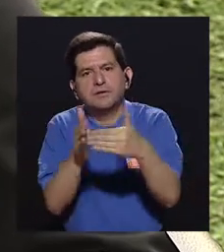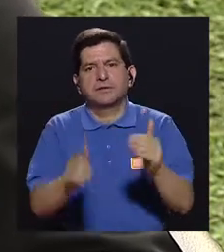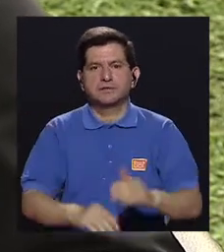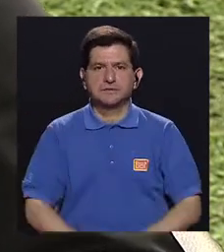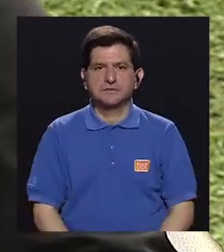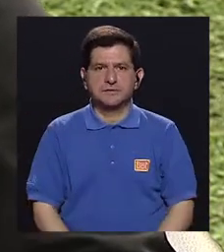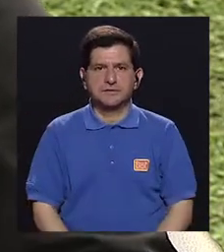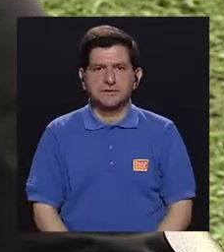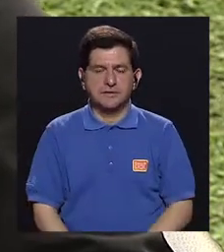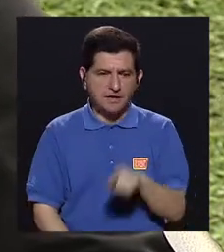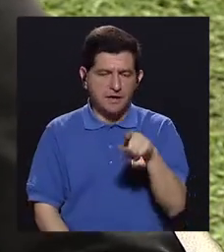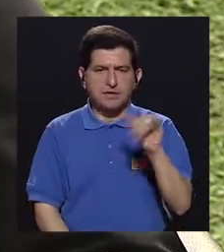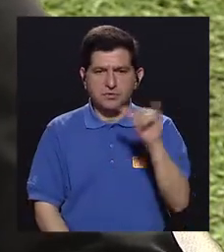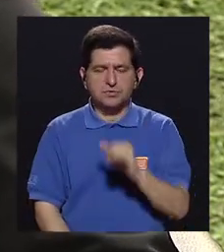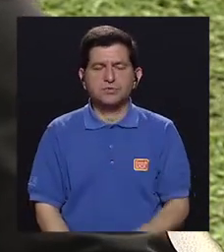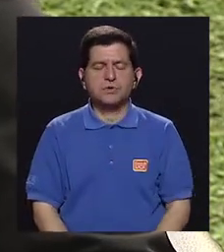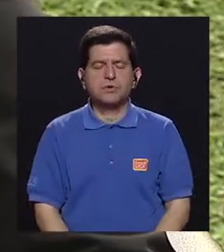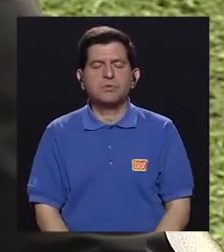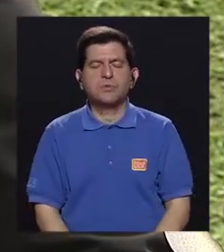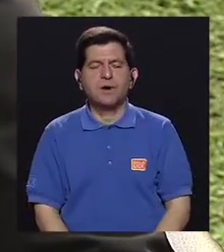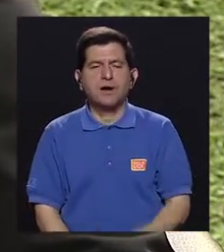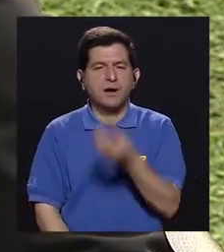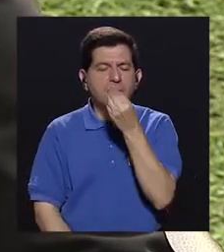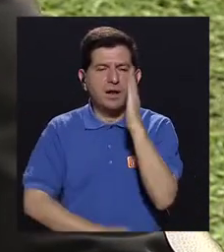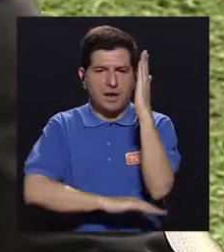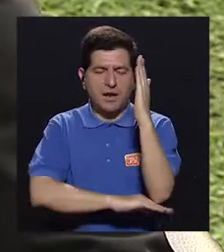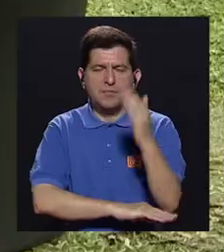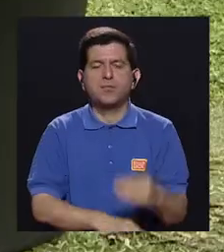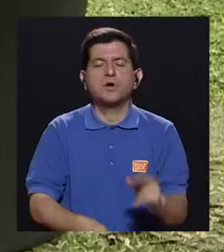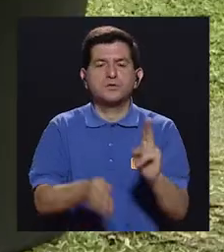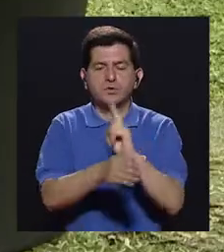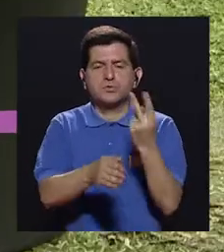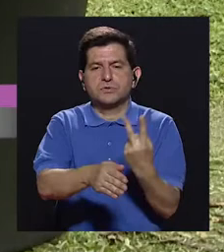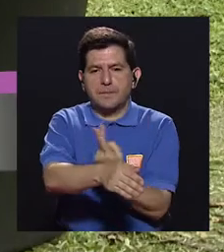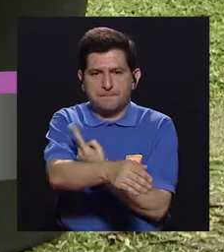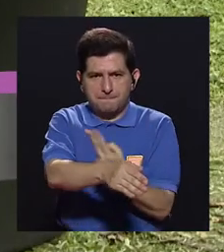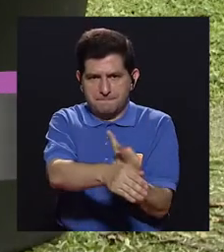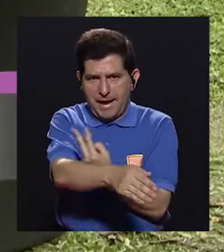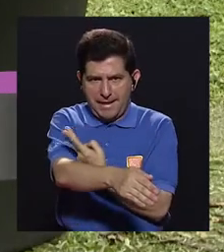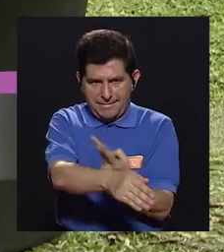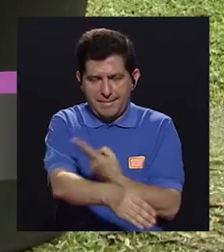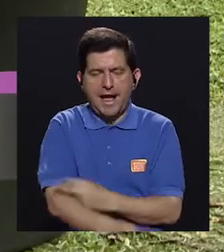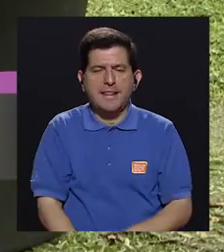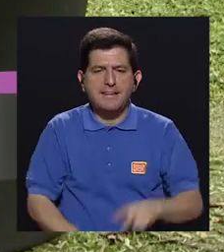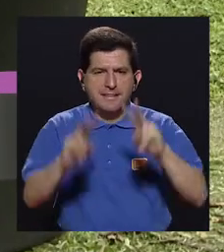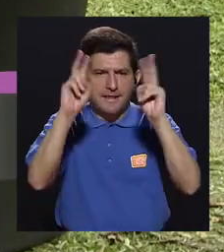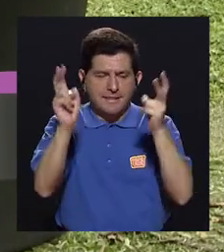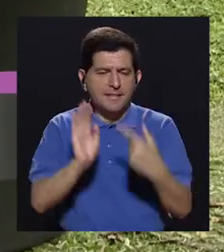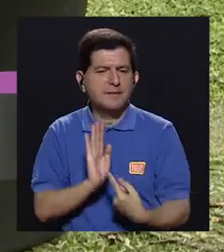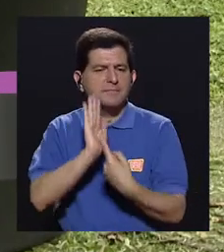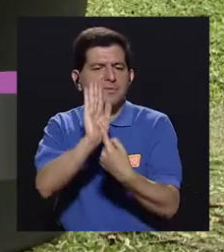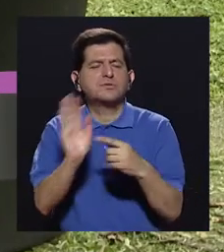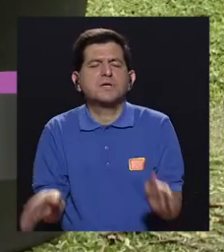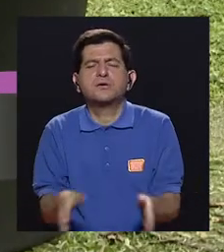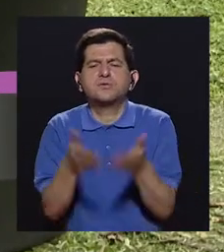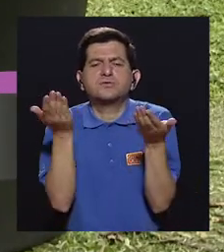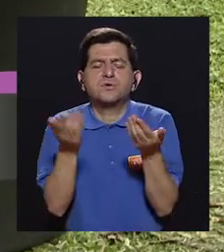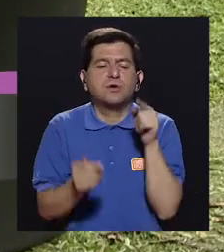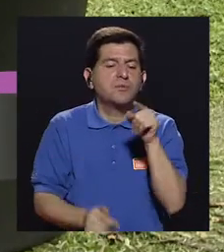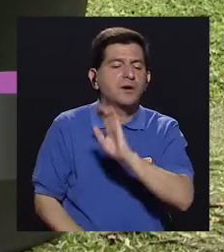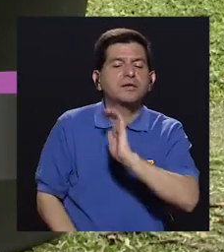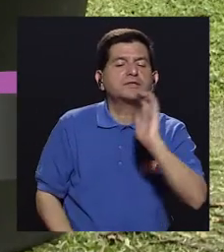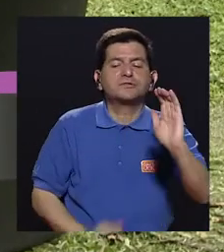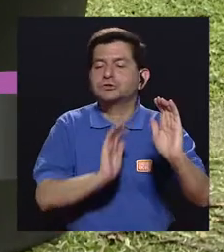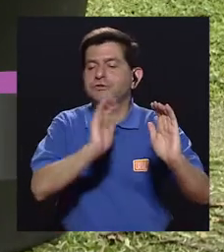Entonces eso también, almuerzos con vegetales que hay que trabajar un poco, ¿verdad? el tema de cómo presentar los vegetales a los